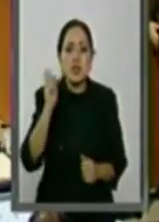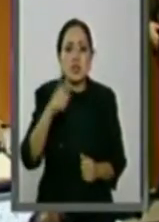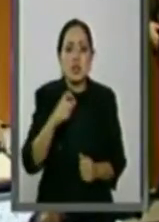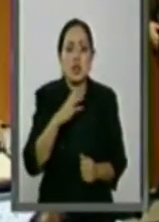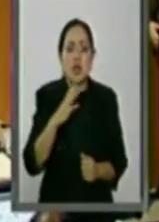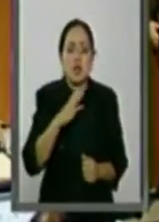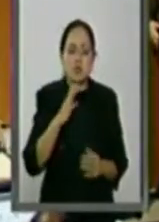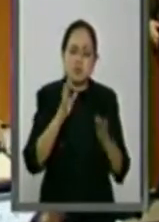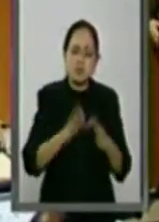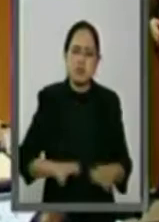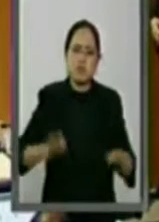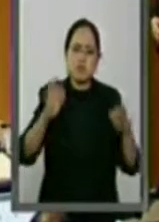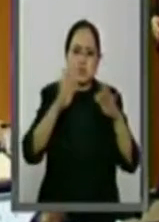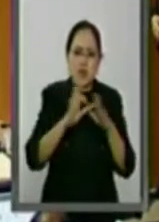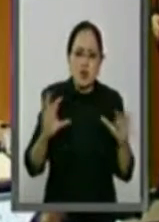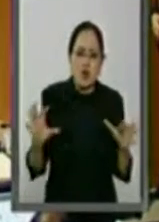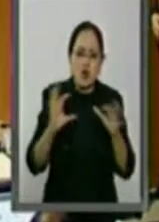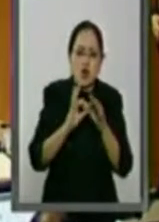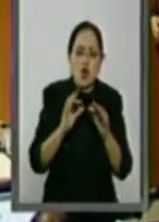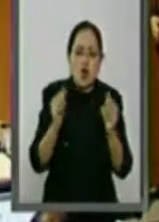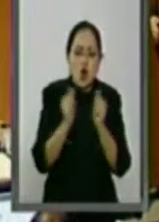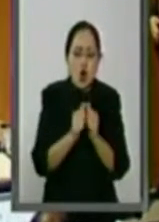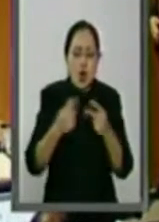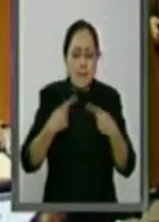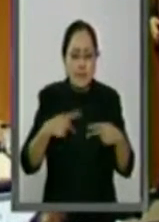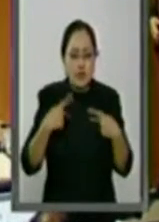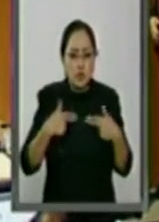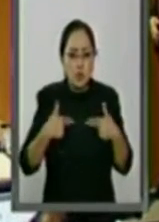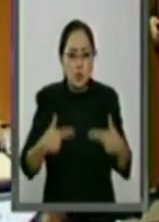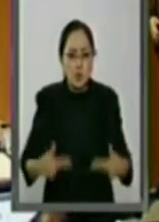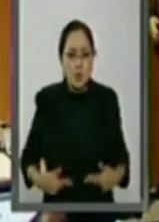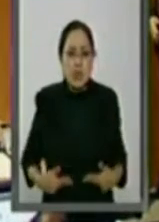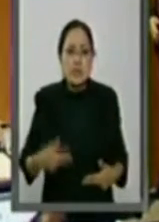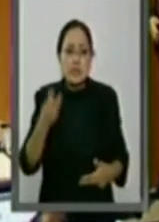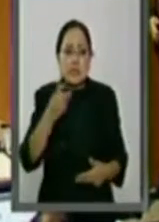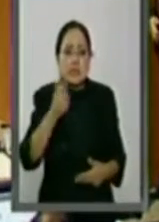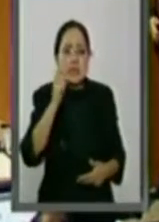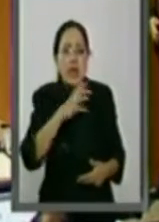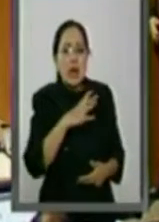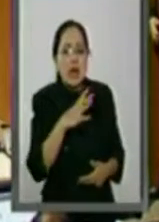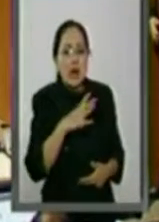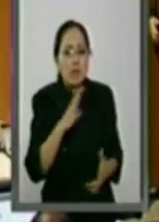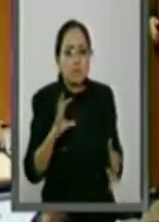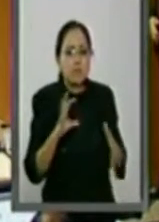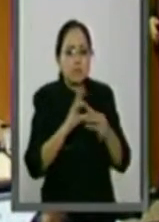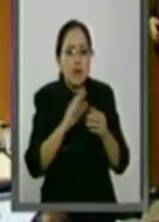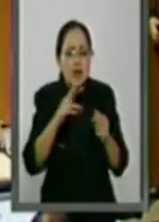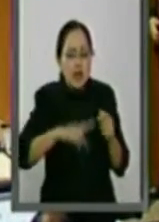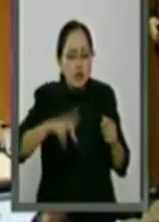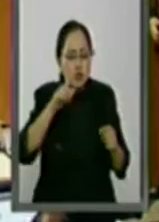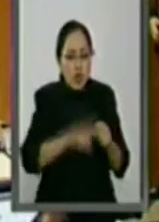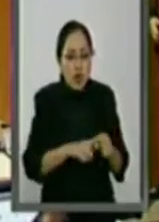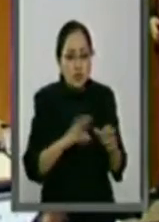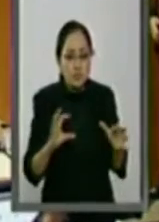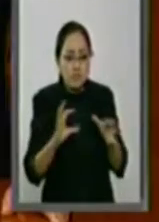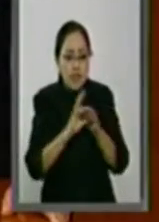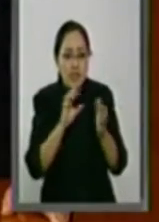dignidad de la persona humana y, en virtud de su naturaleza, de derecho fundamental,